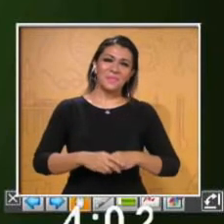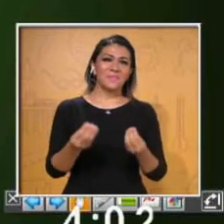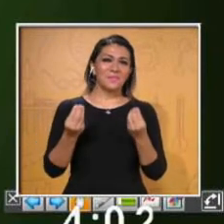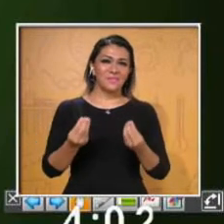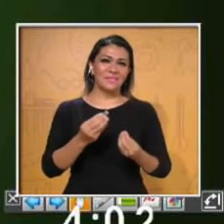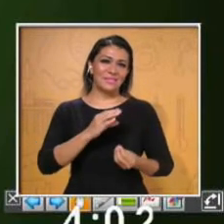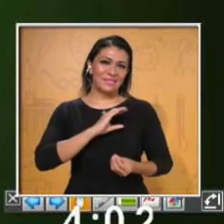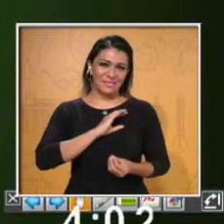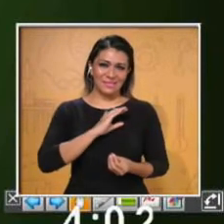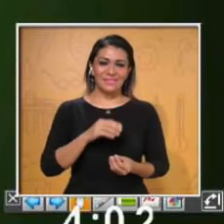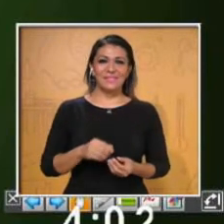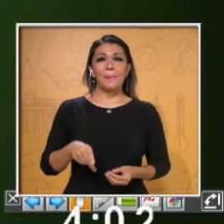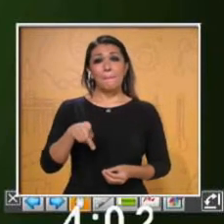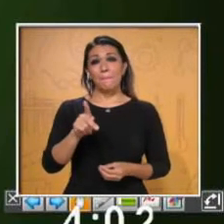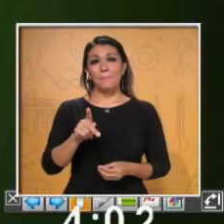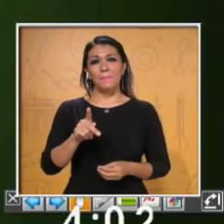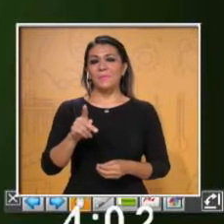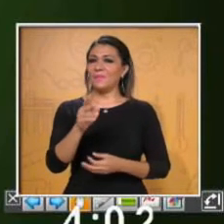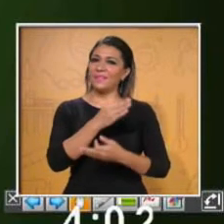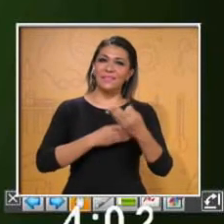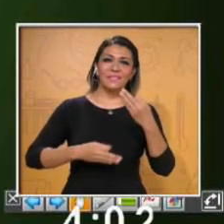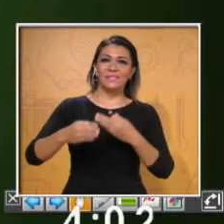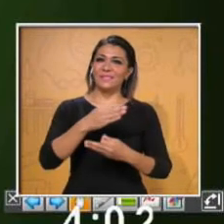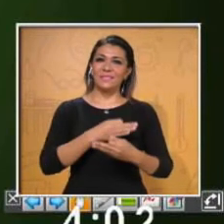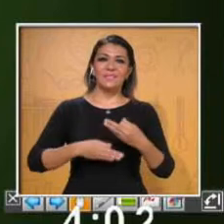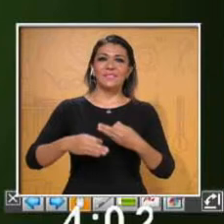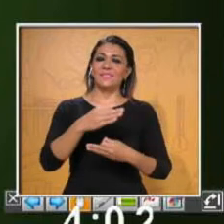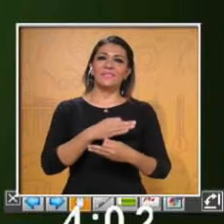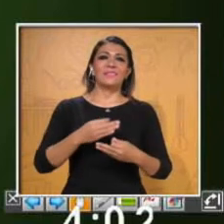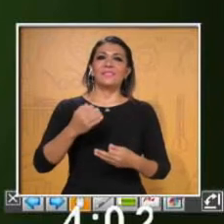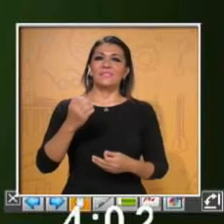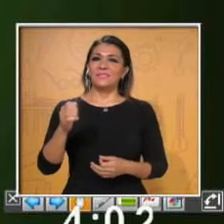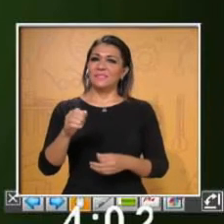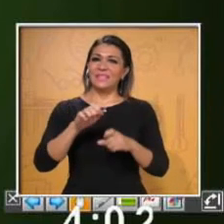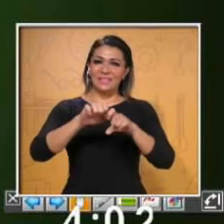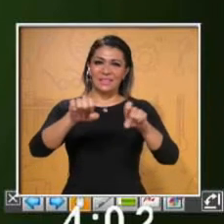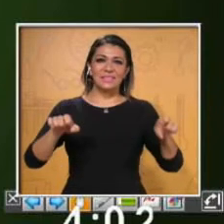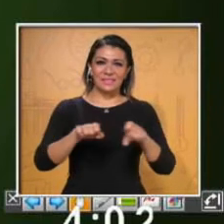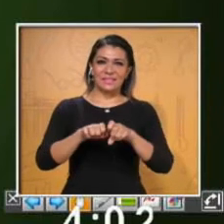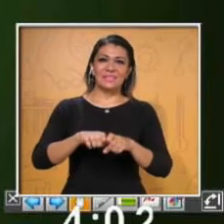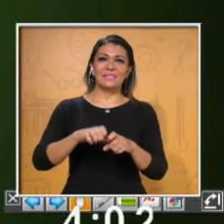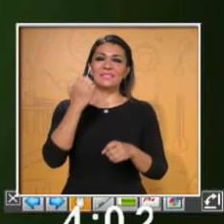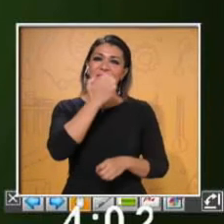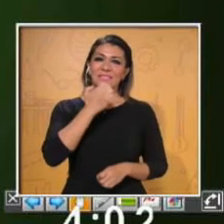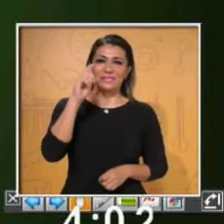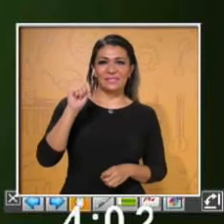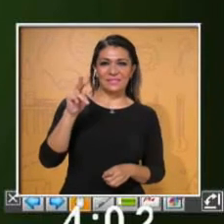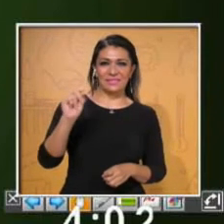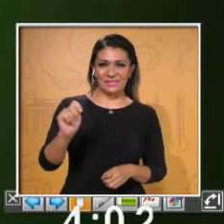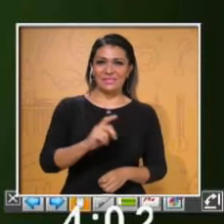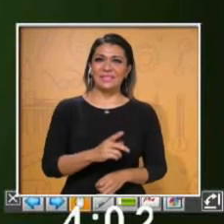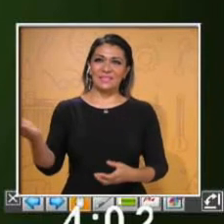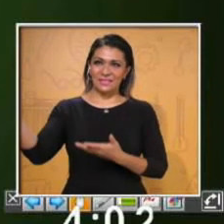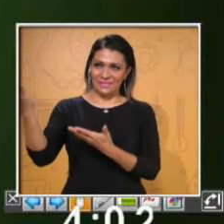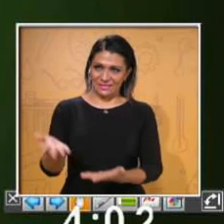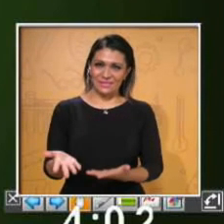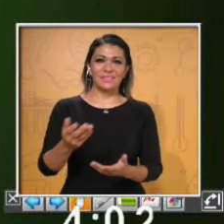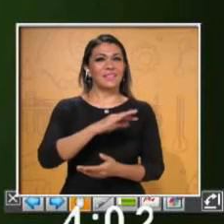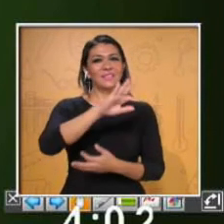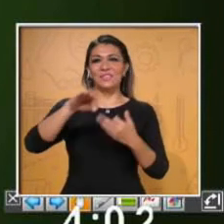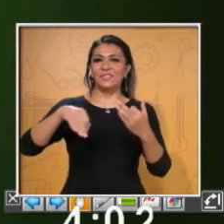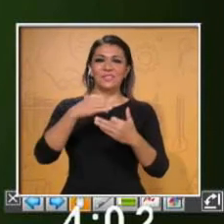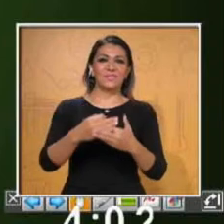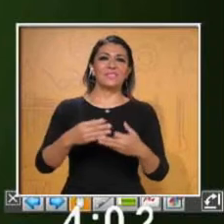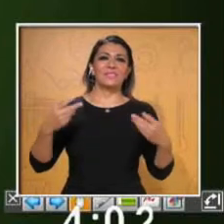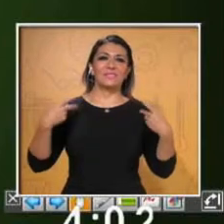afecto, pero principalmente a todo el equipo de Escuela TV, los maestros que hacen posible este programa, a todo el staff del Canal 28